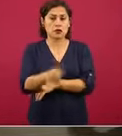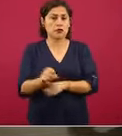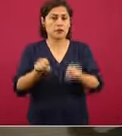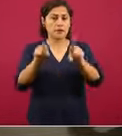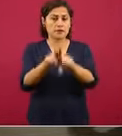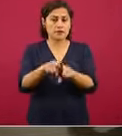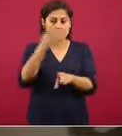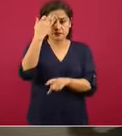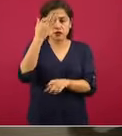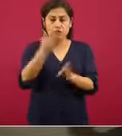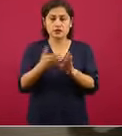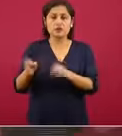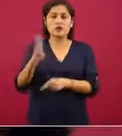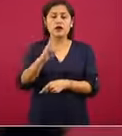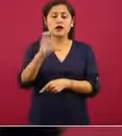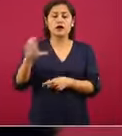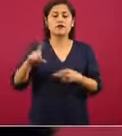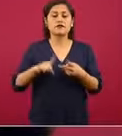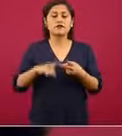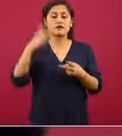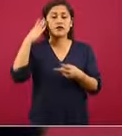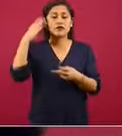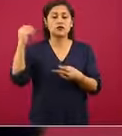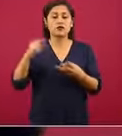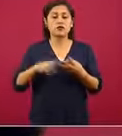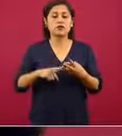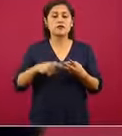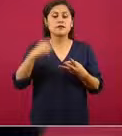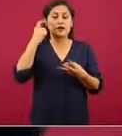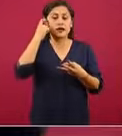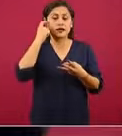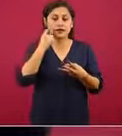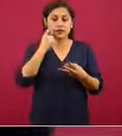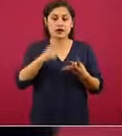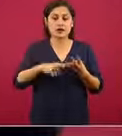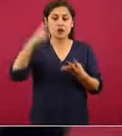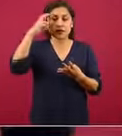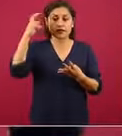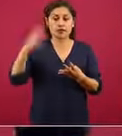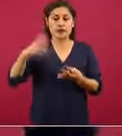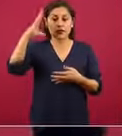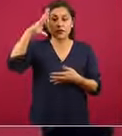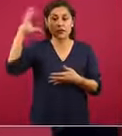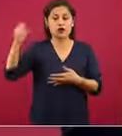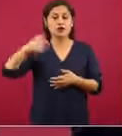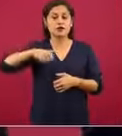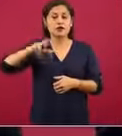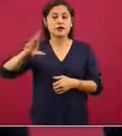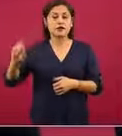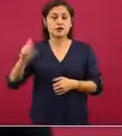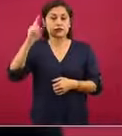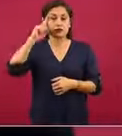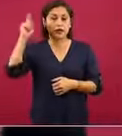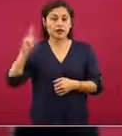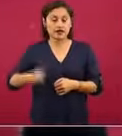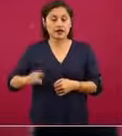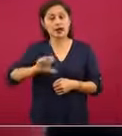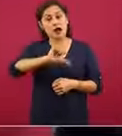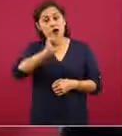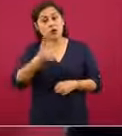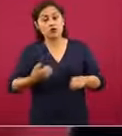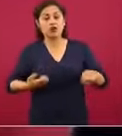California, Colima, Guerrero, Hidalgo, Morelos, Quintana Roo y Zacatecas. Y tal vez las entidades más preocupantes son aquellas entidades donde